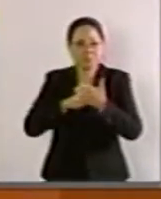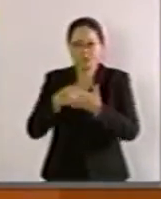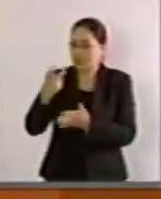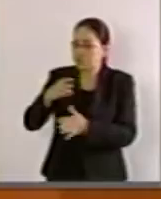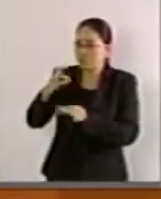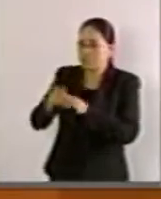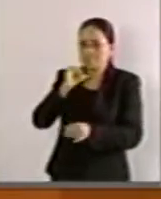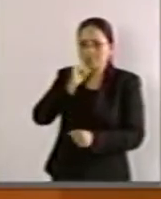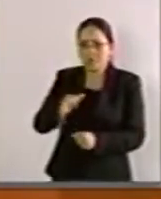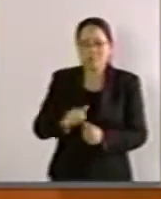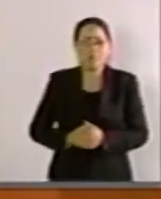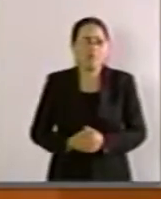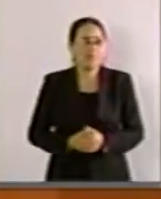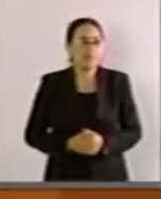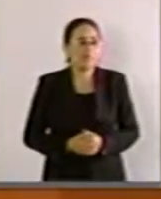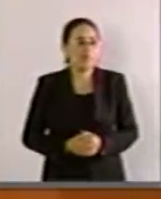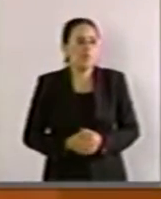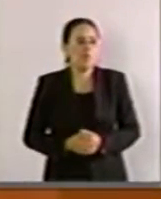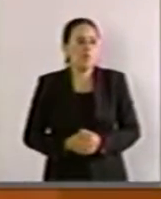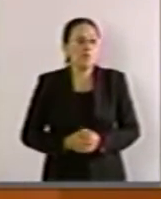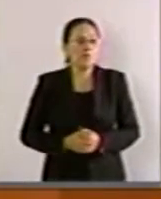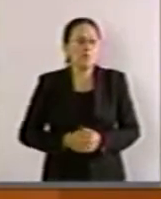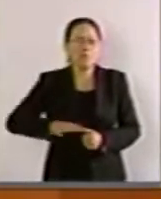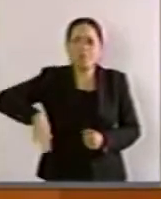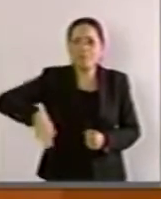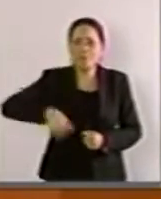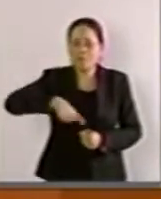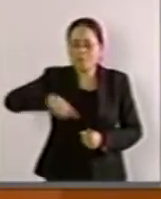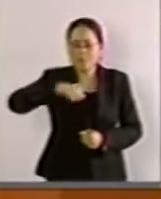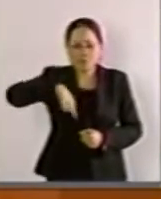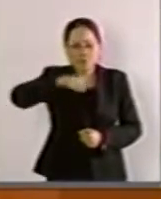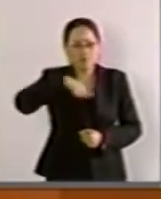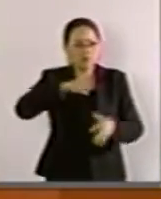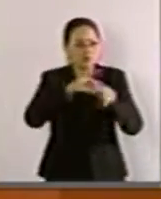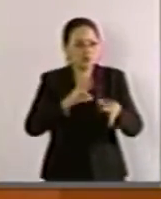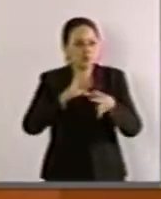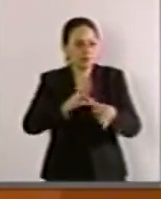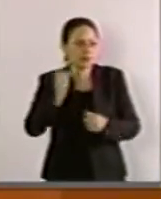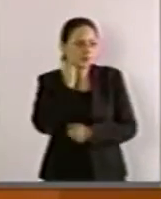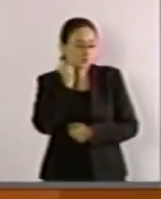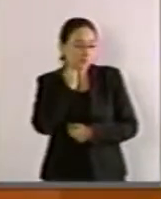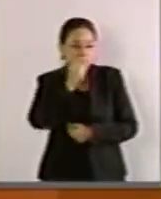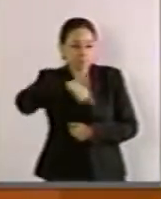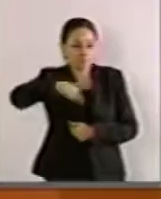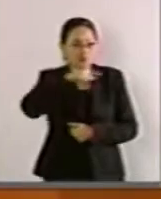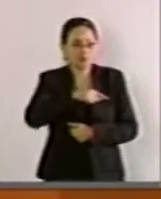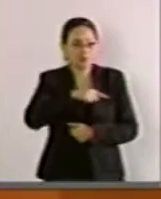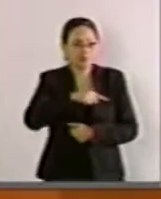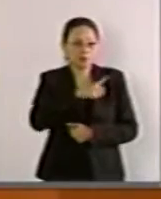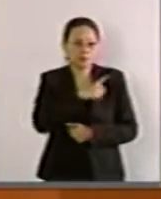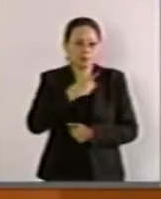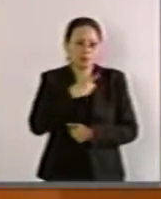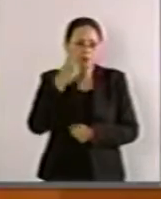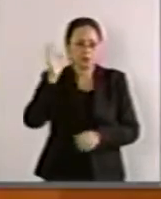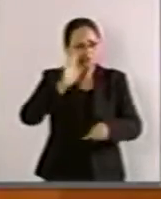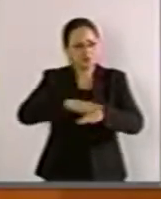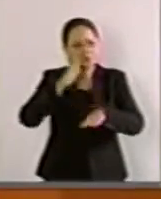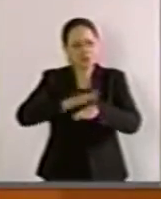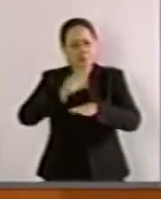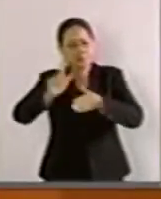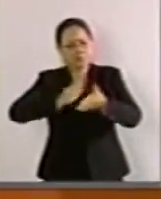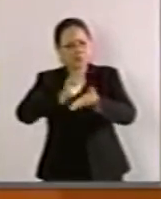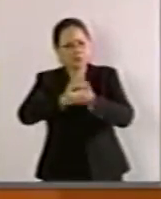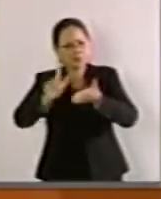está cumpliendo. Como legisladores, estamos obligados a cerrar el andamiaje jurídico para